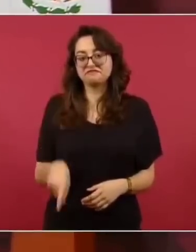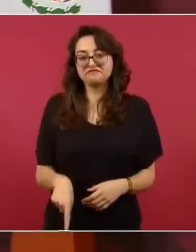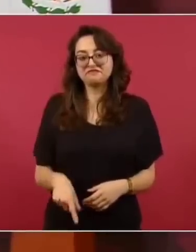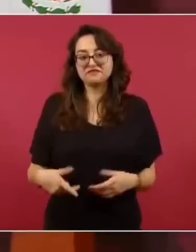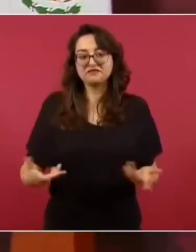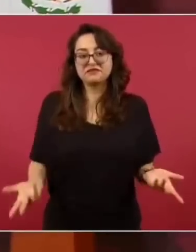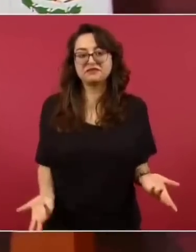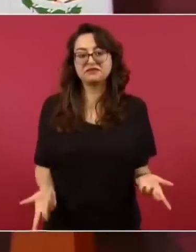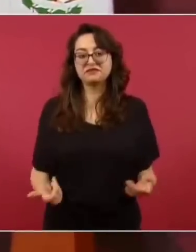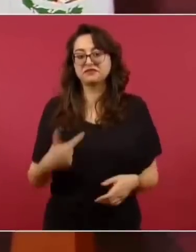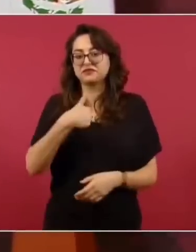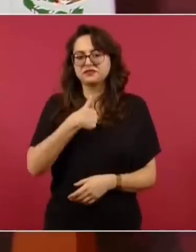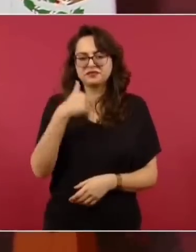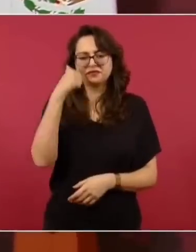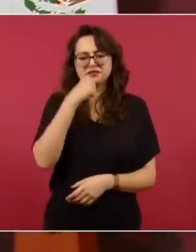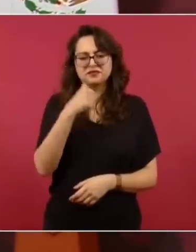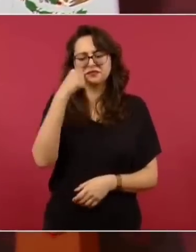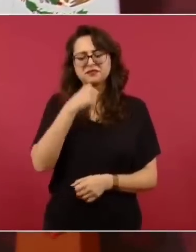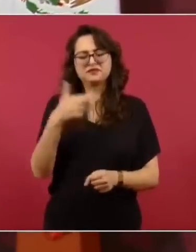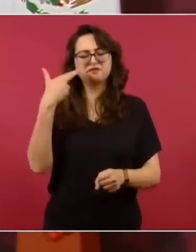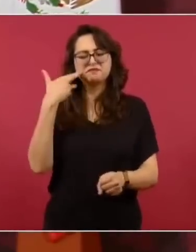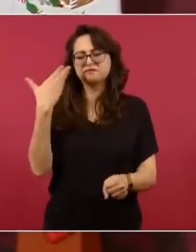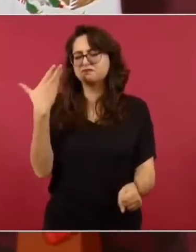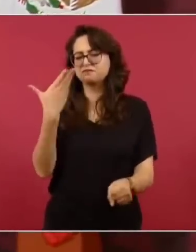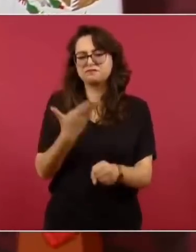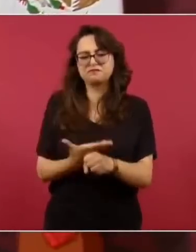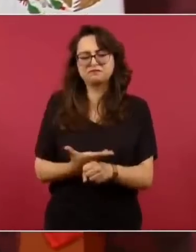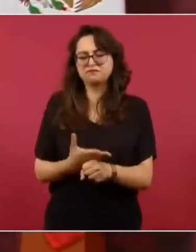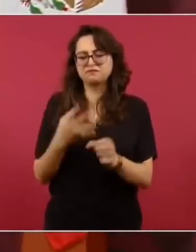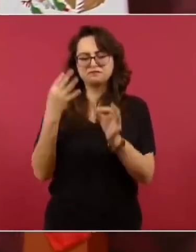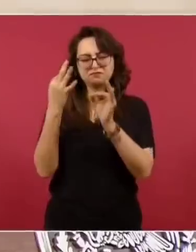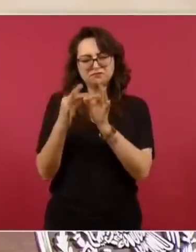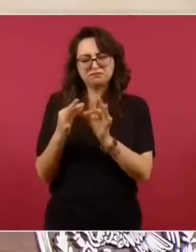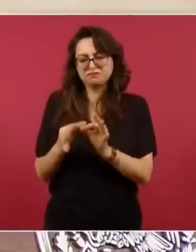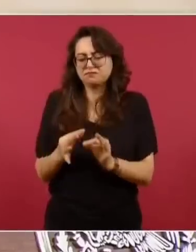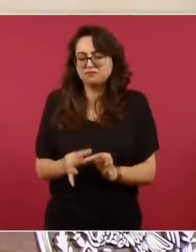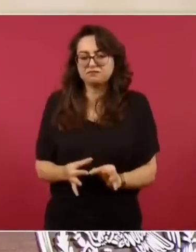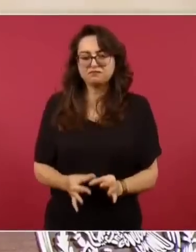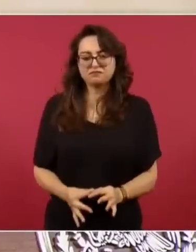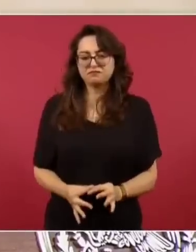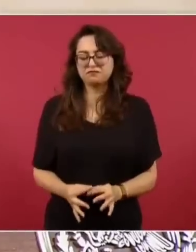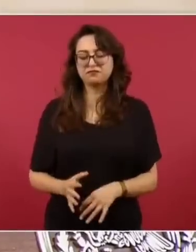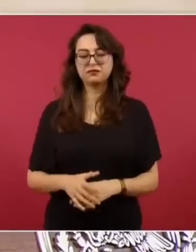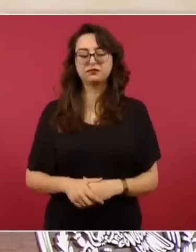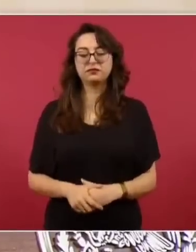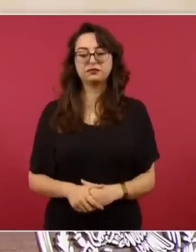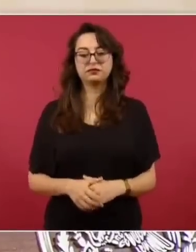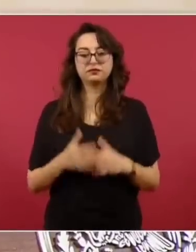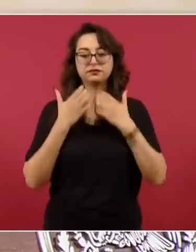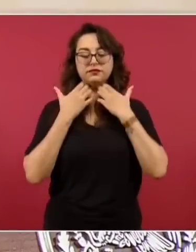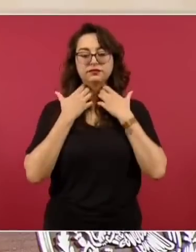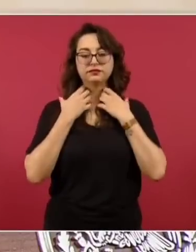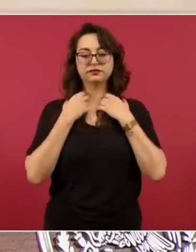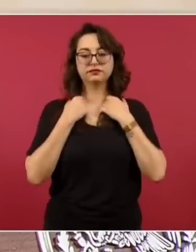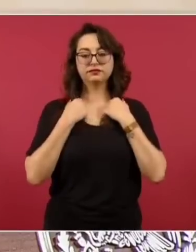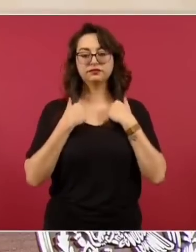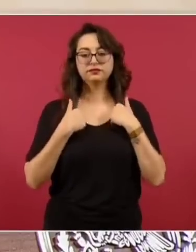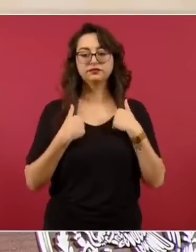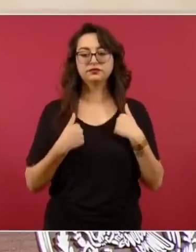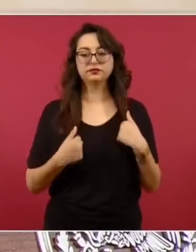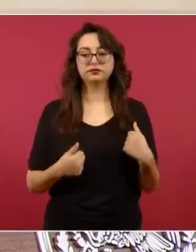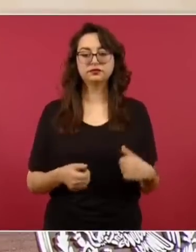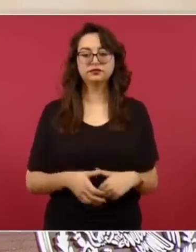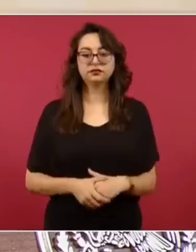responsable en buena medida, porque